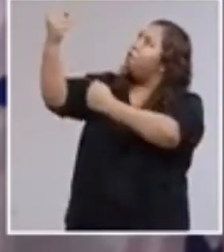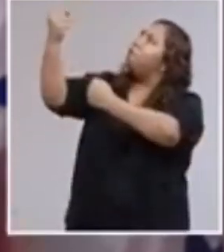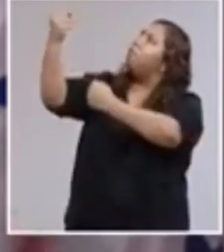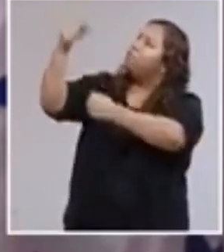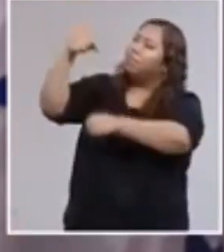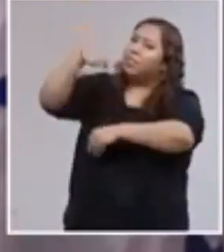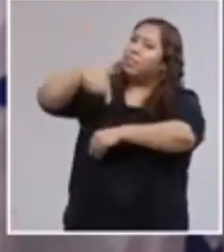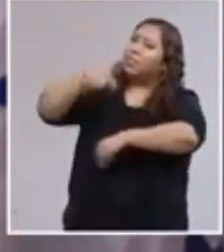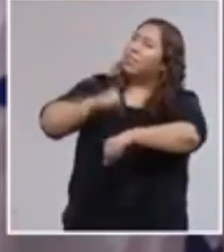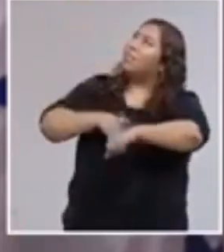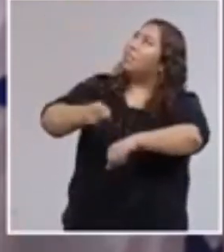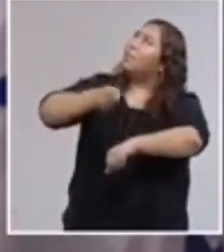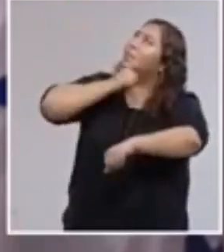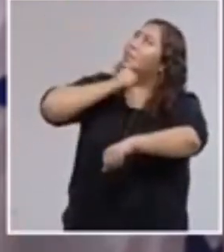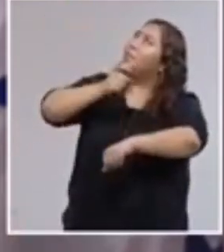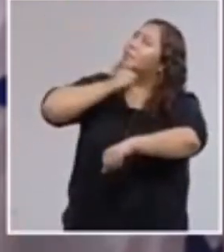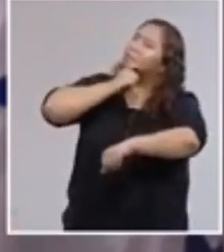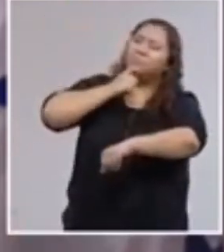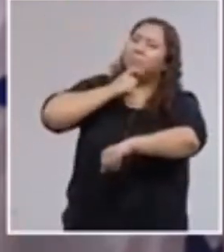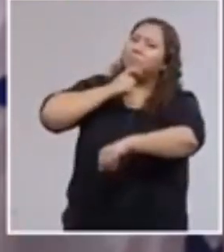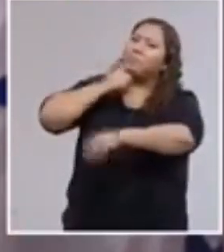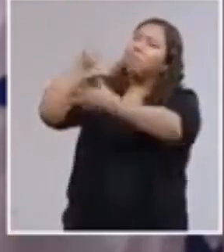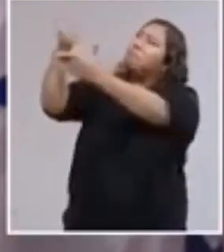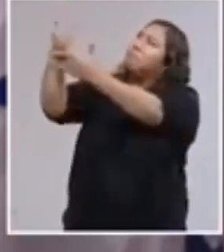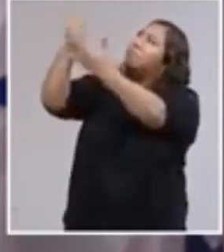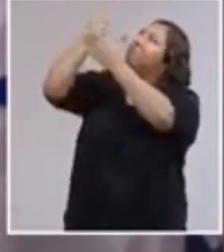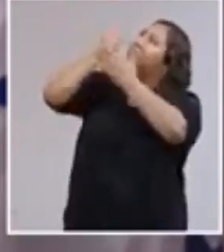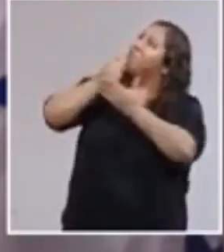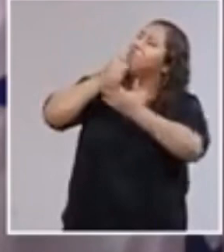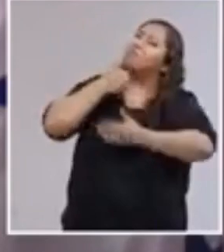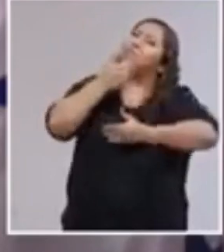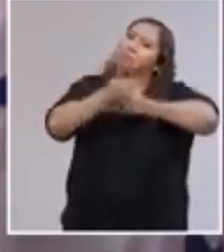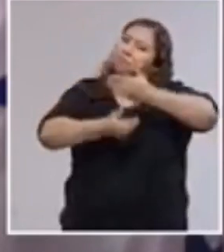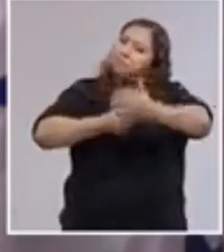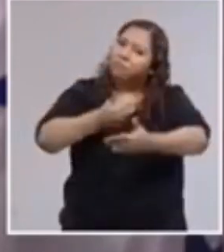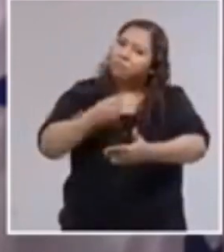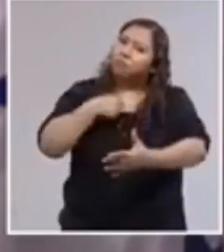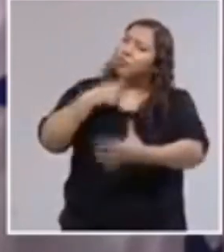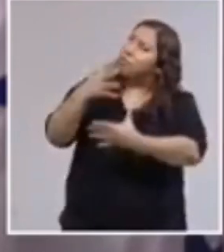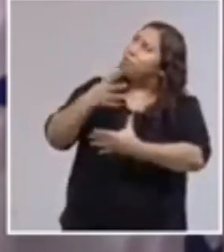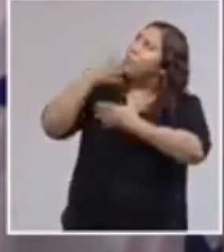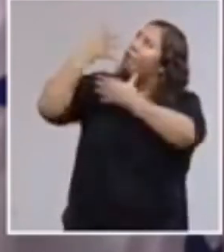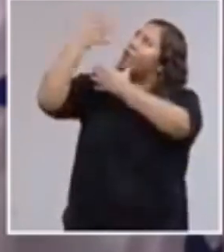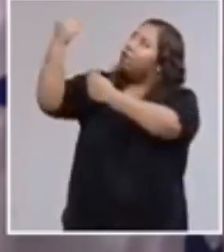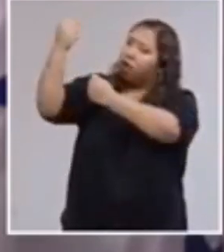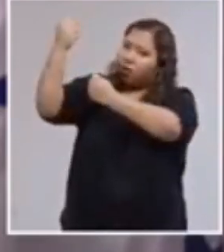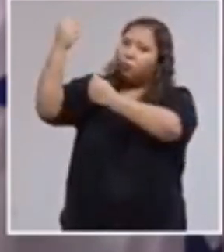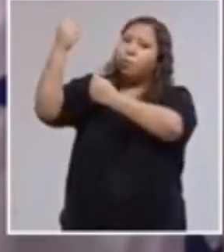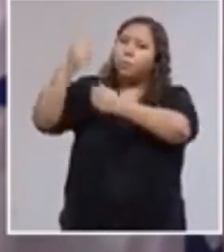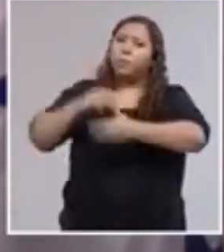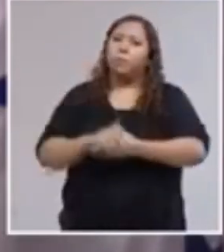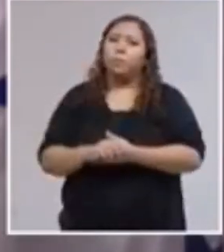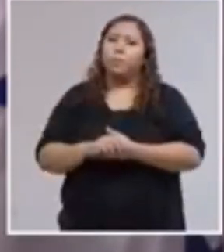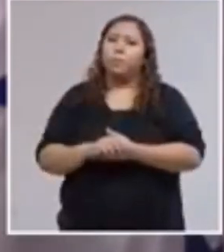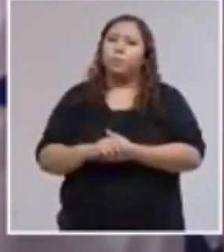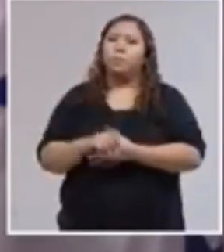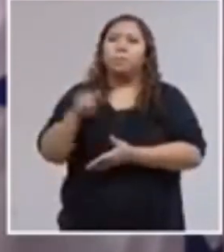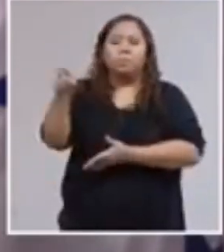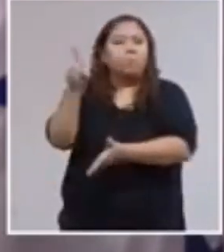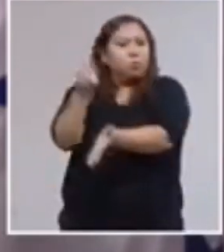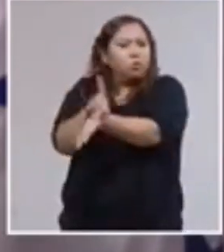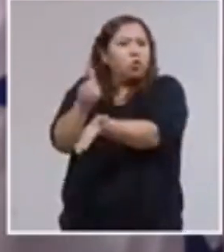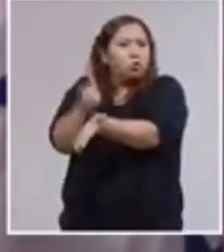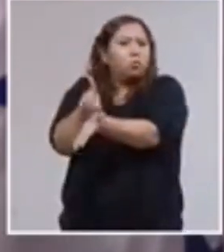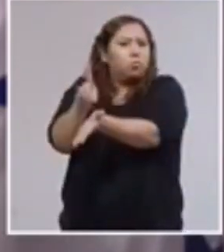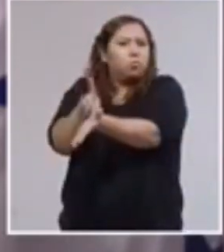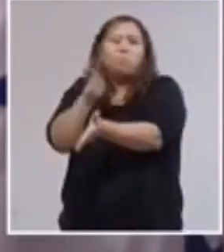En lo personal, confío en Dios. En los médicos hondureños y en los medicamentos que estamos usando